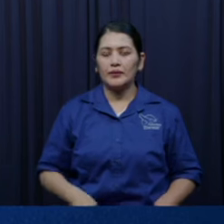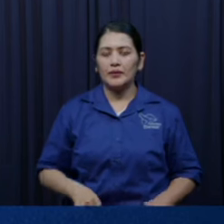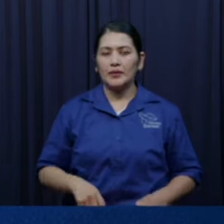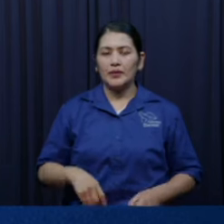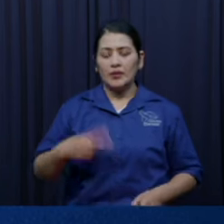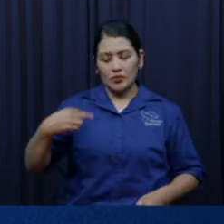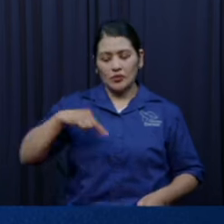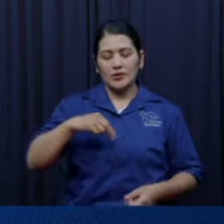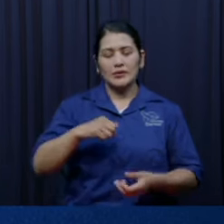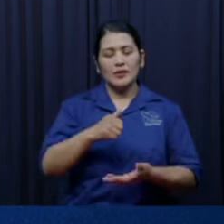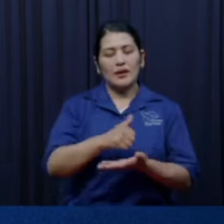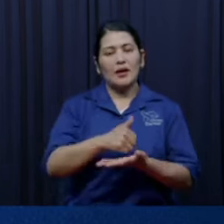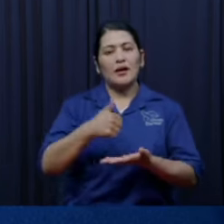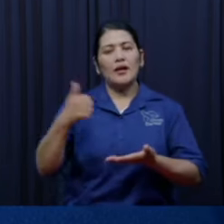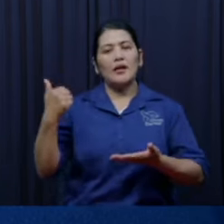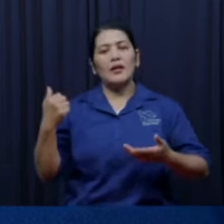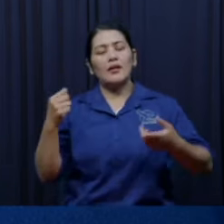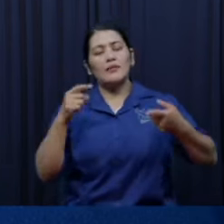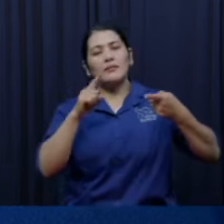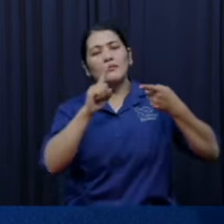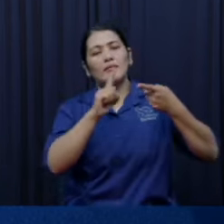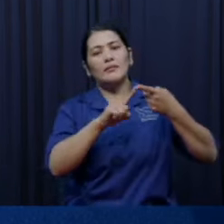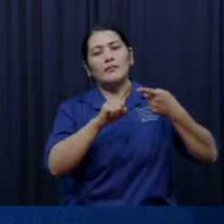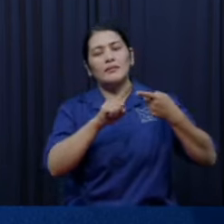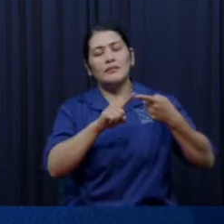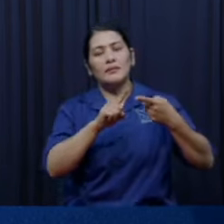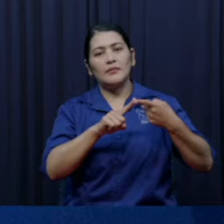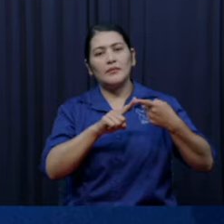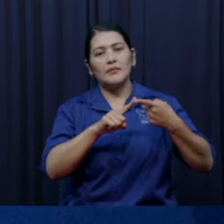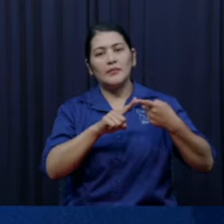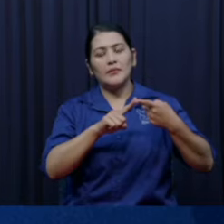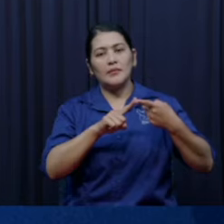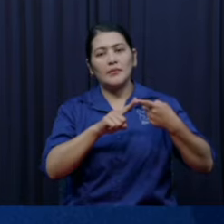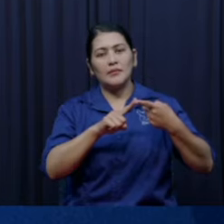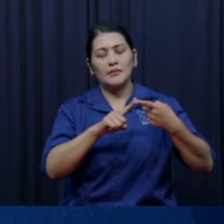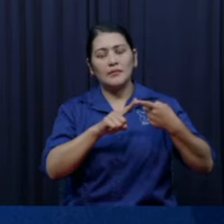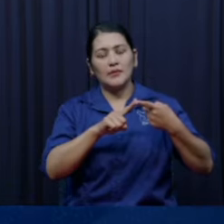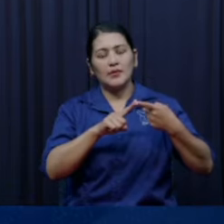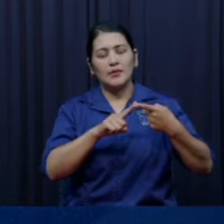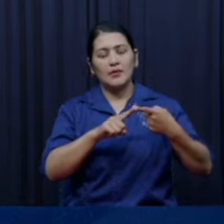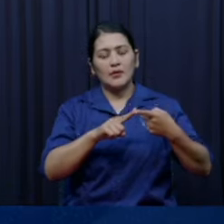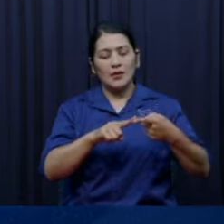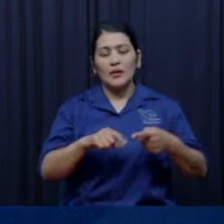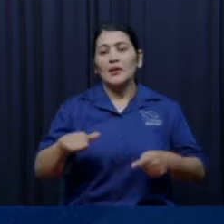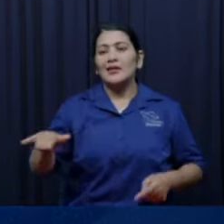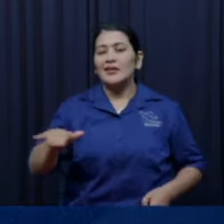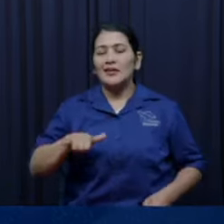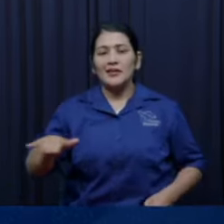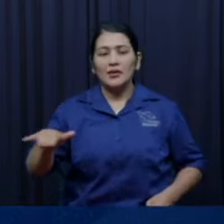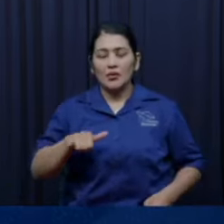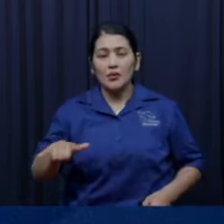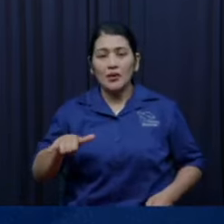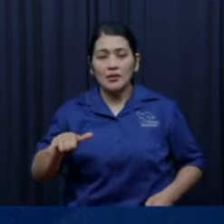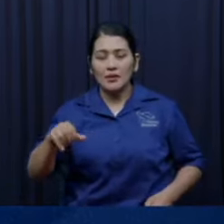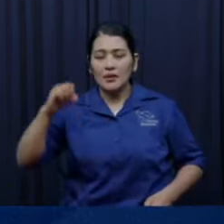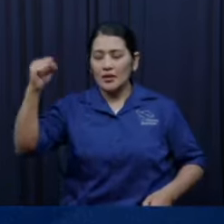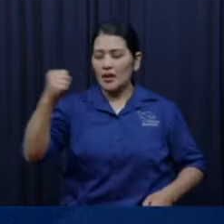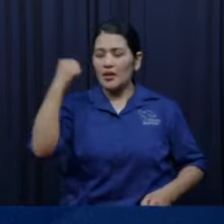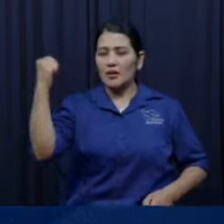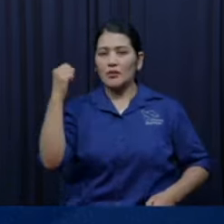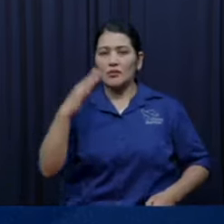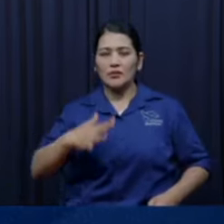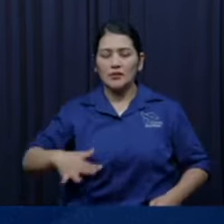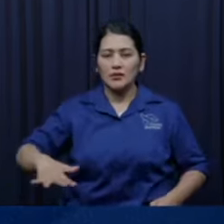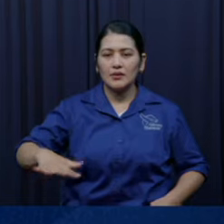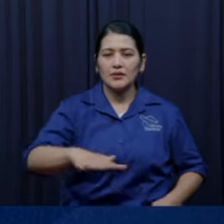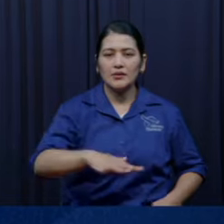alma, eso es lo que nosotros le llamamos la conquista de Canaán. Entonces, toda nuestra vida vamos a tener